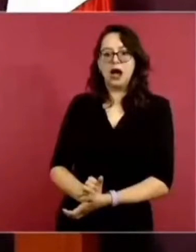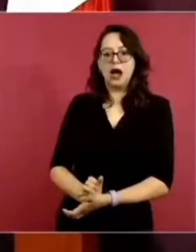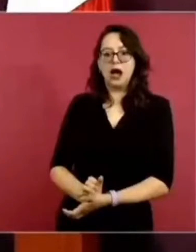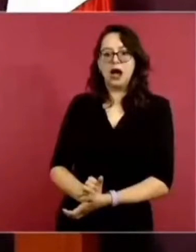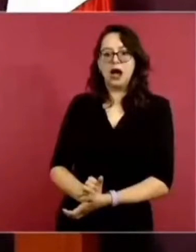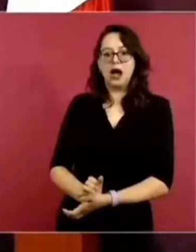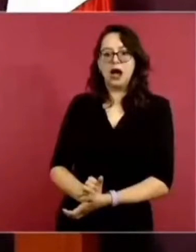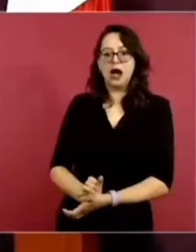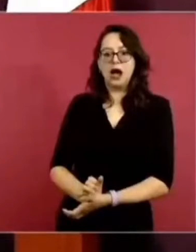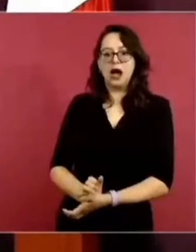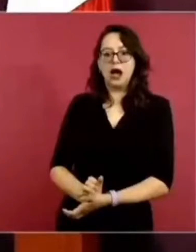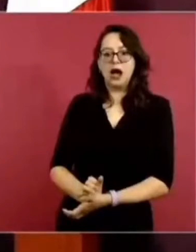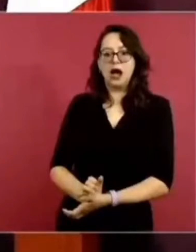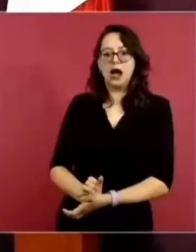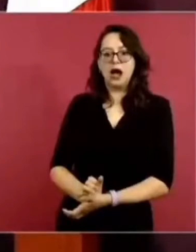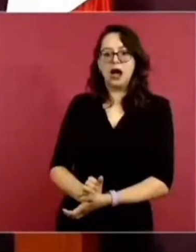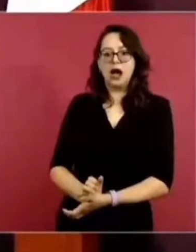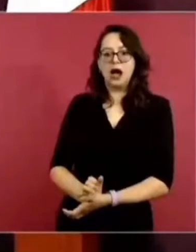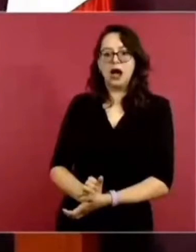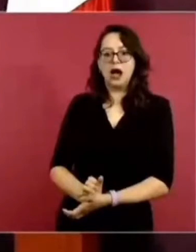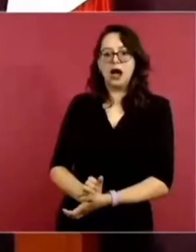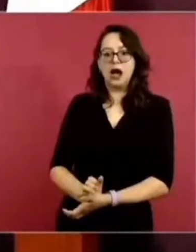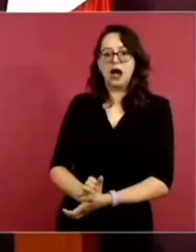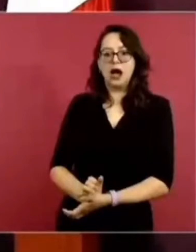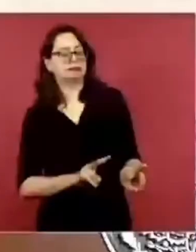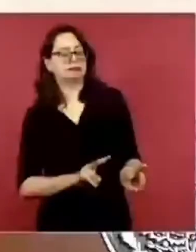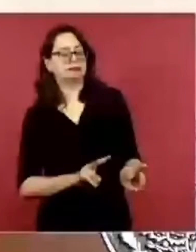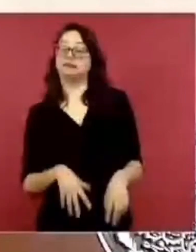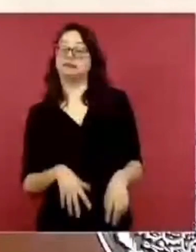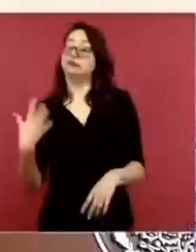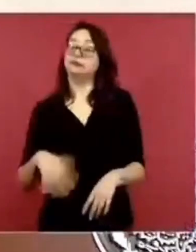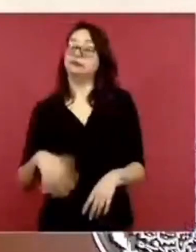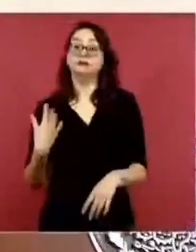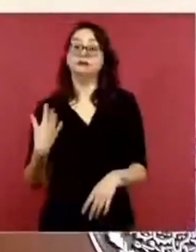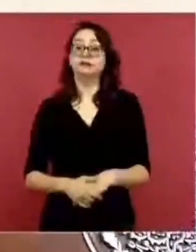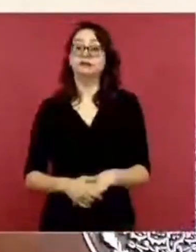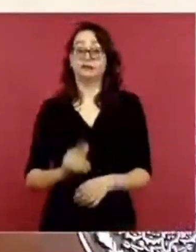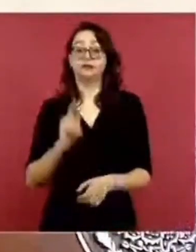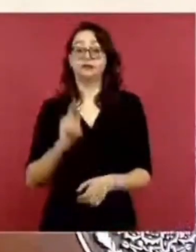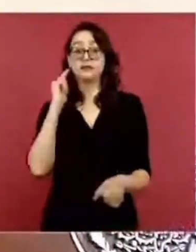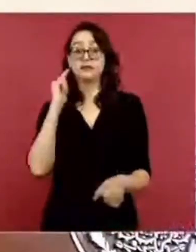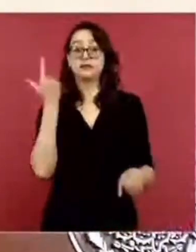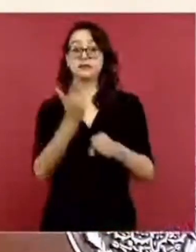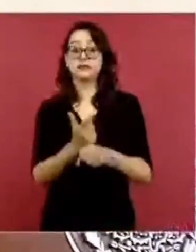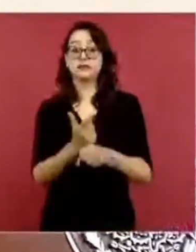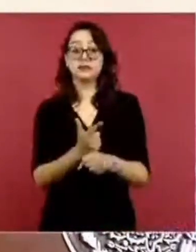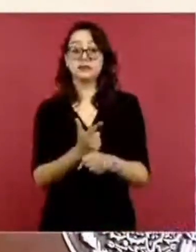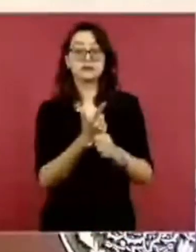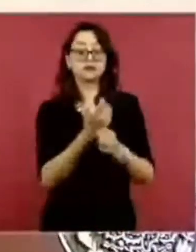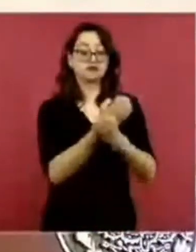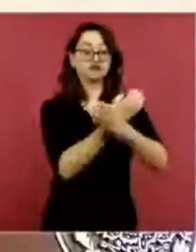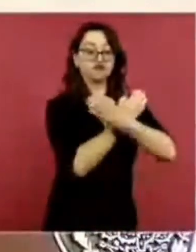De ahí también la importancia de no confundir educación con cultura.